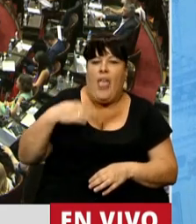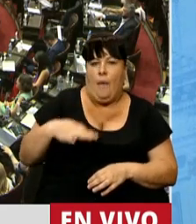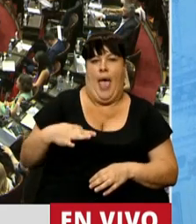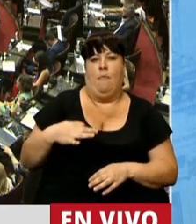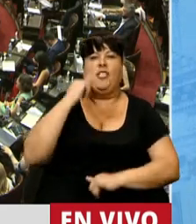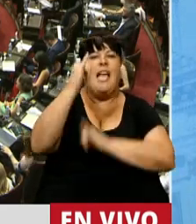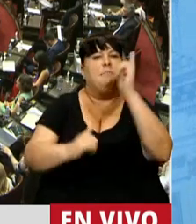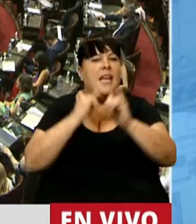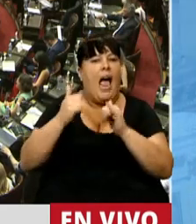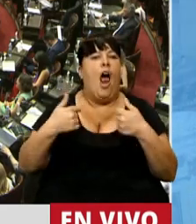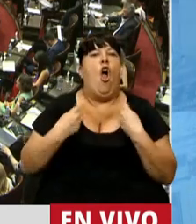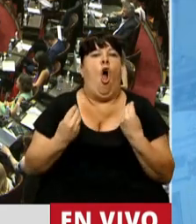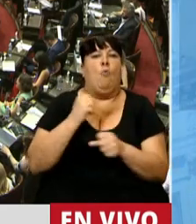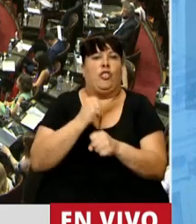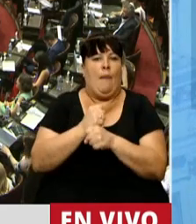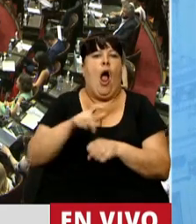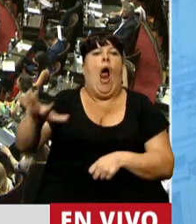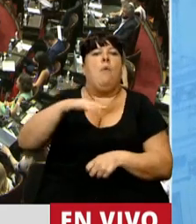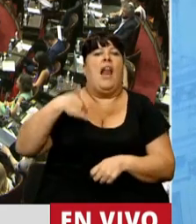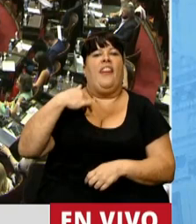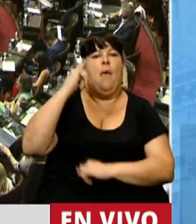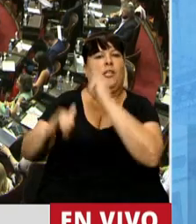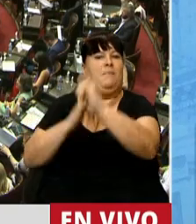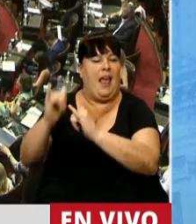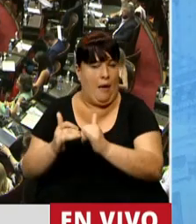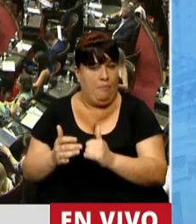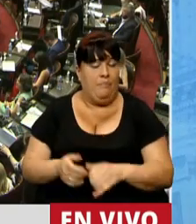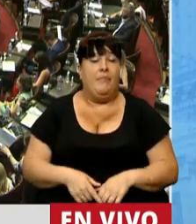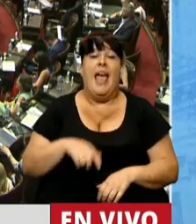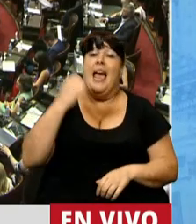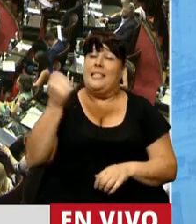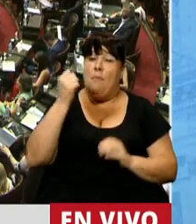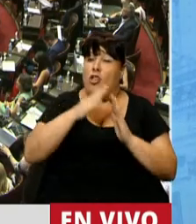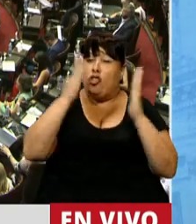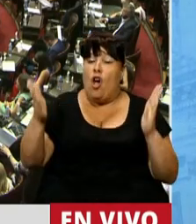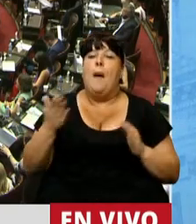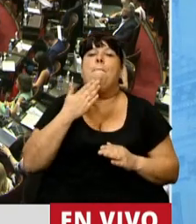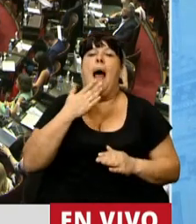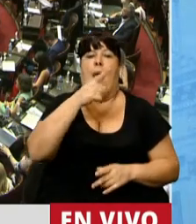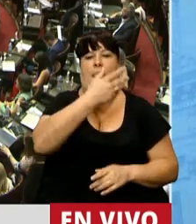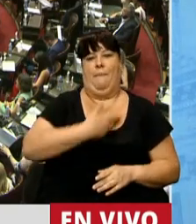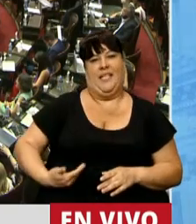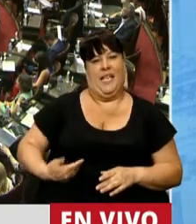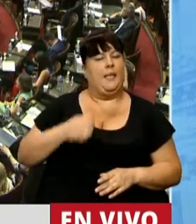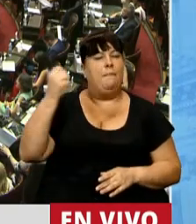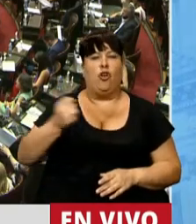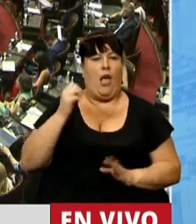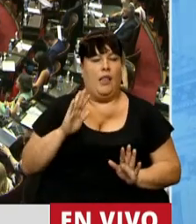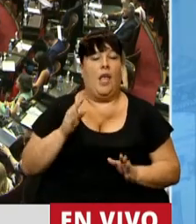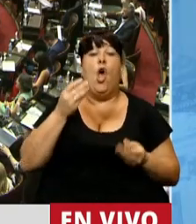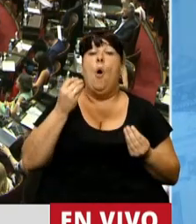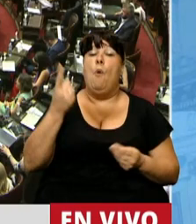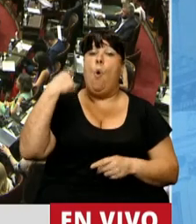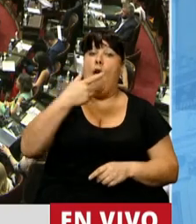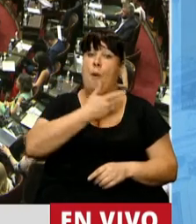cuentas de nuestras acciones al pueblo argentino. Y si algo vale en todo eso, es la palabra de nuestro Presidente. Porque